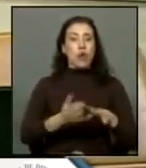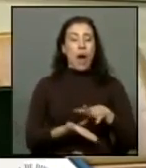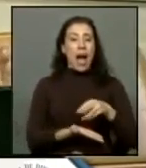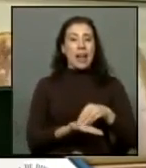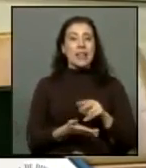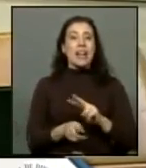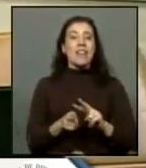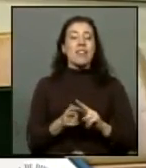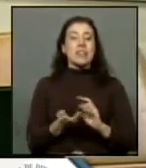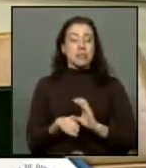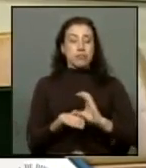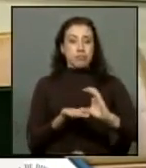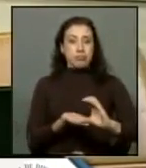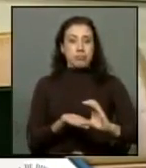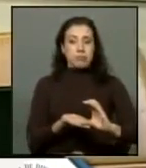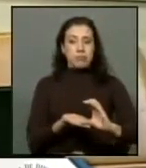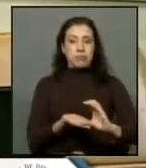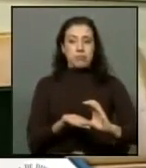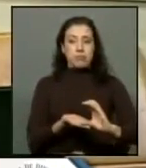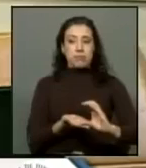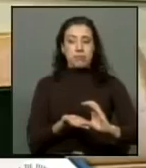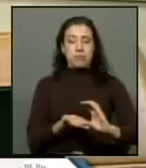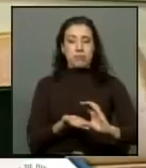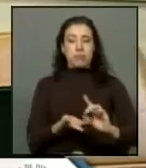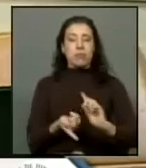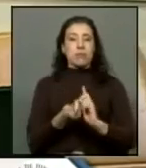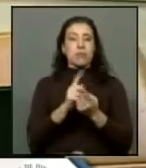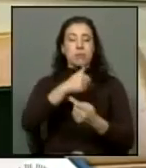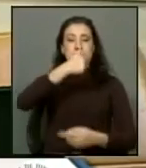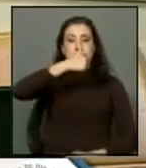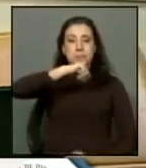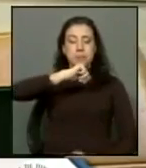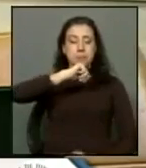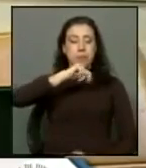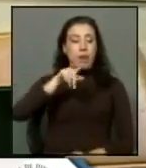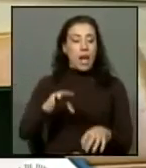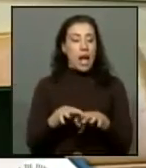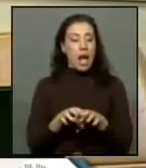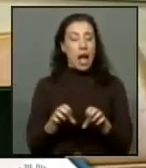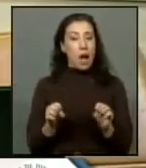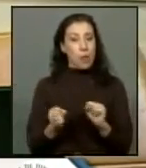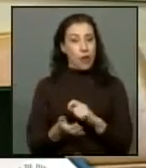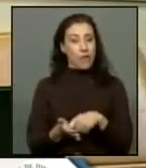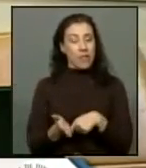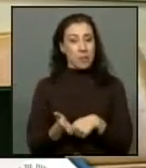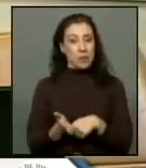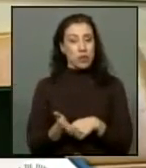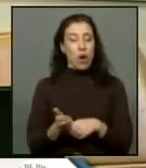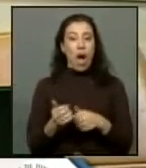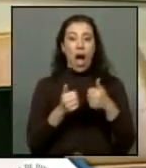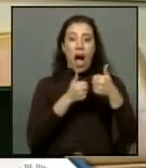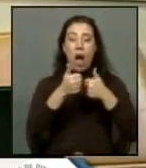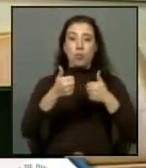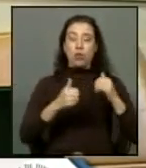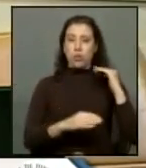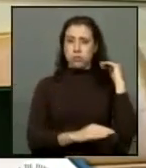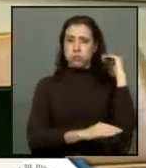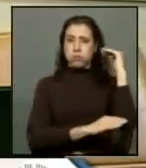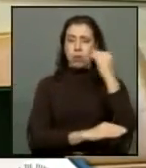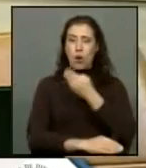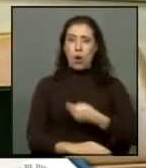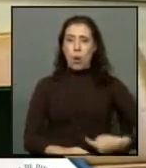iba a venir una compensación a propósito de esta privatización. Ese acuerdo, que fue firmado por altas autoridades del gobierno, del